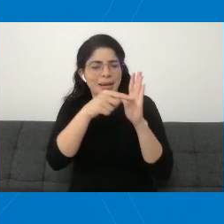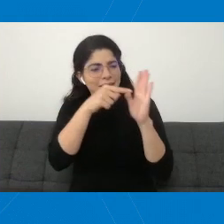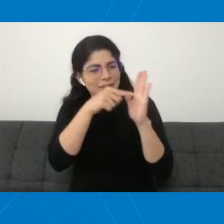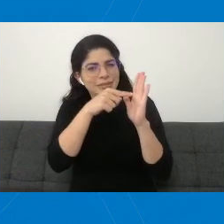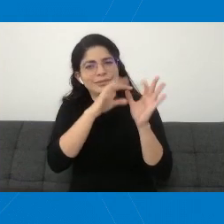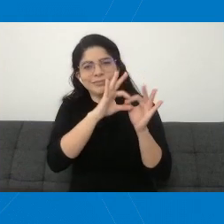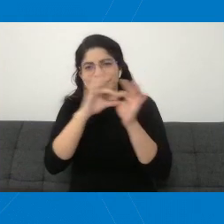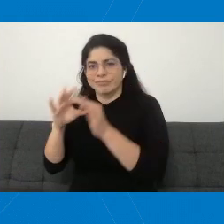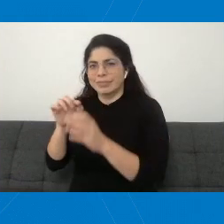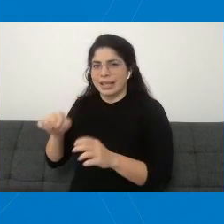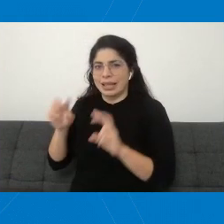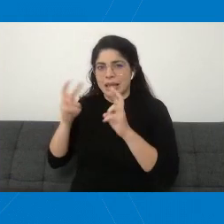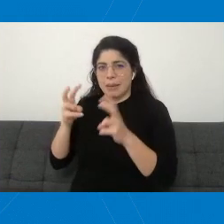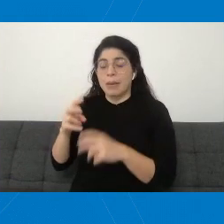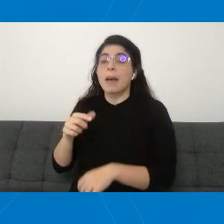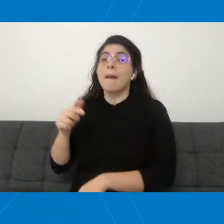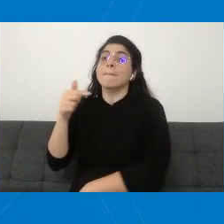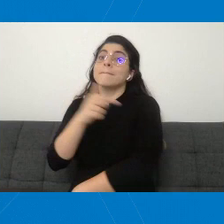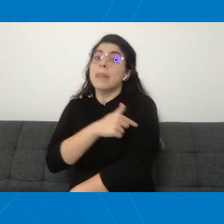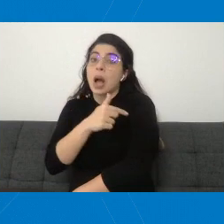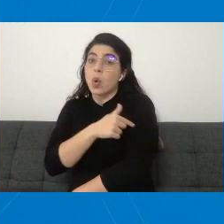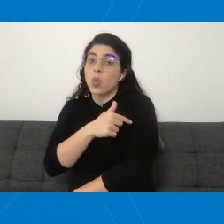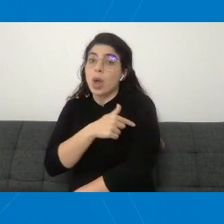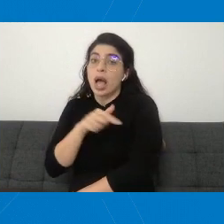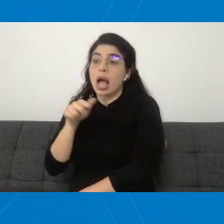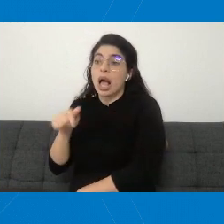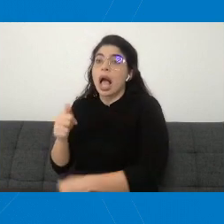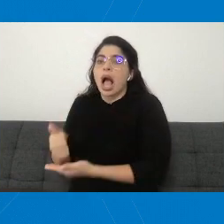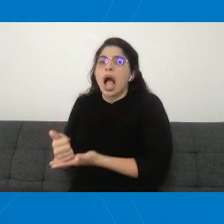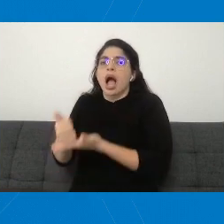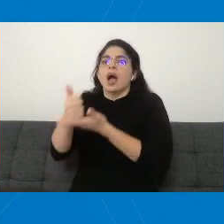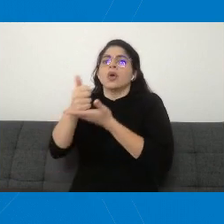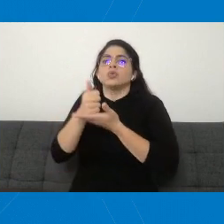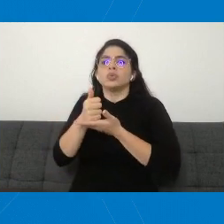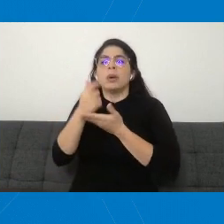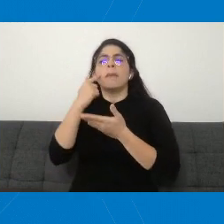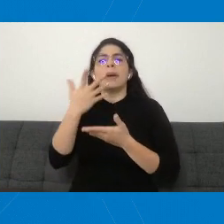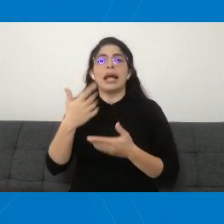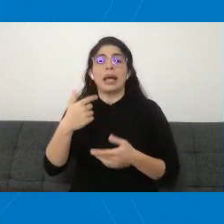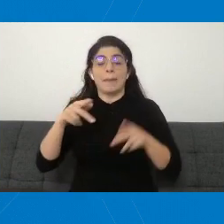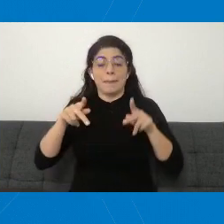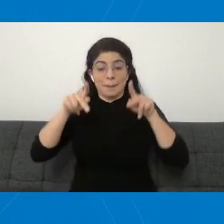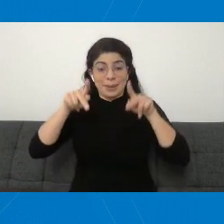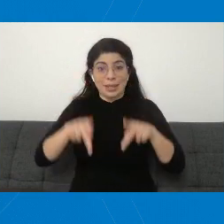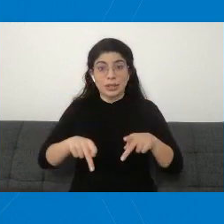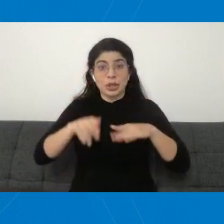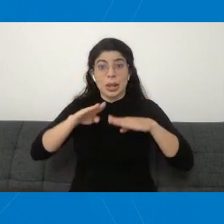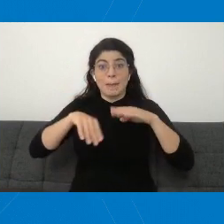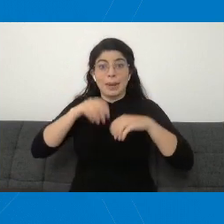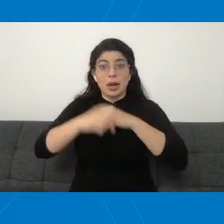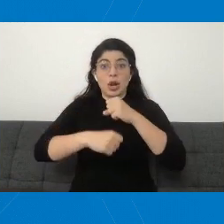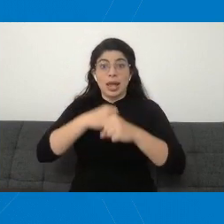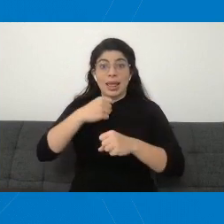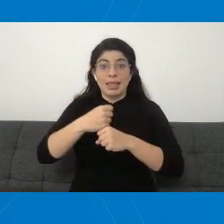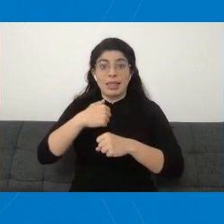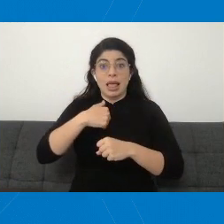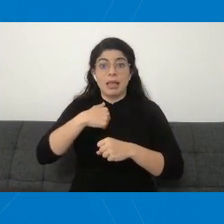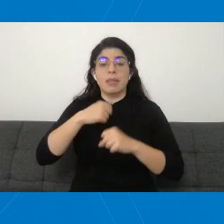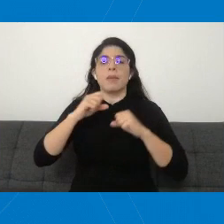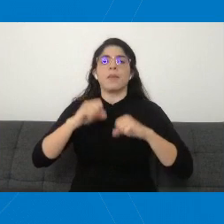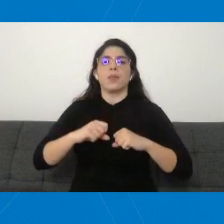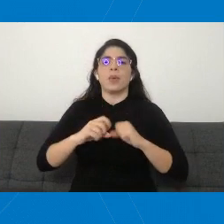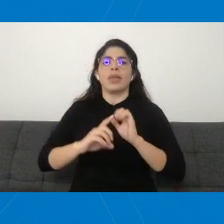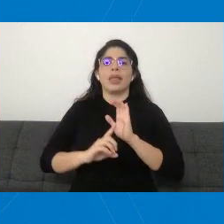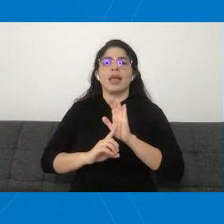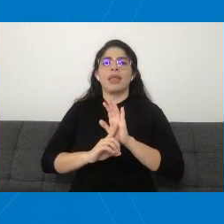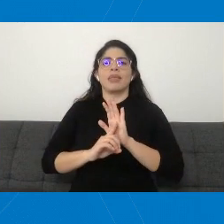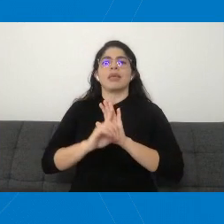vacunación propicia la posibilidad de que las personas menores de edad desarrollen otros